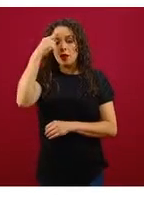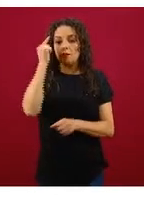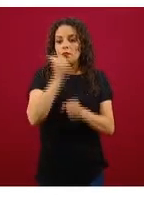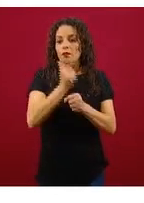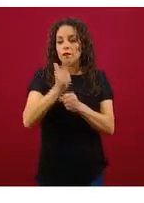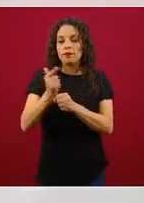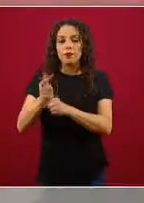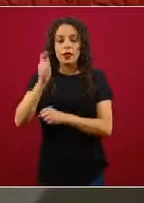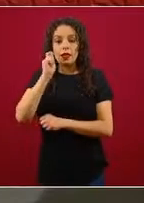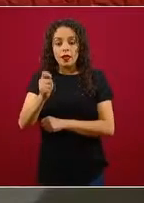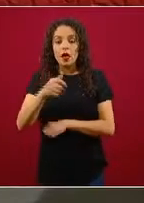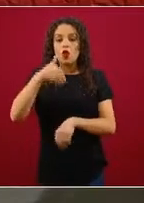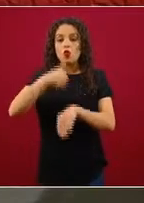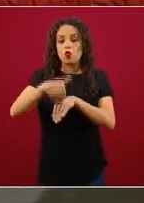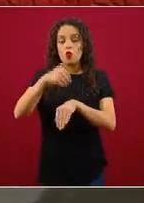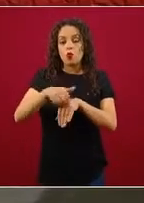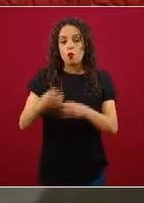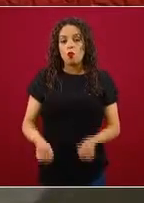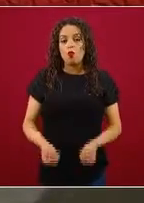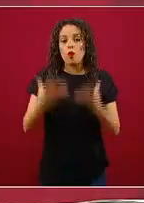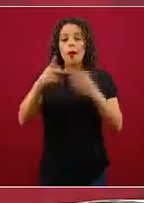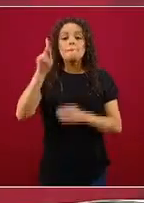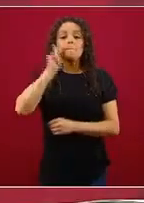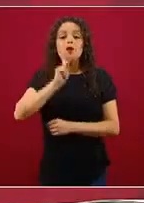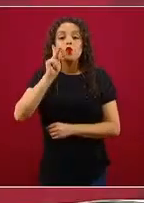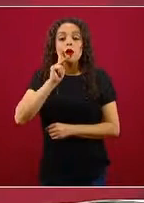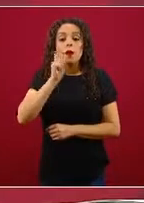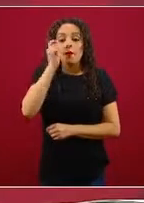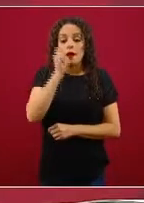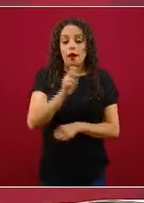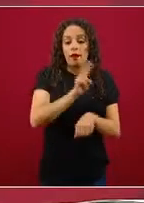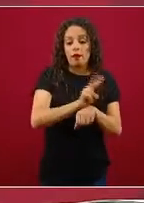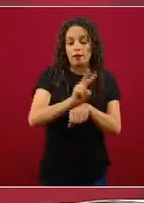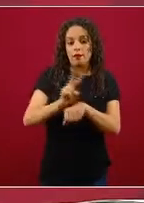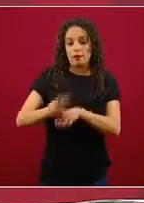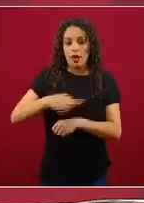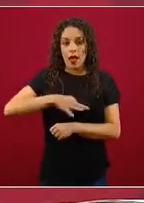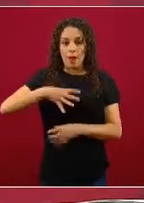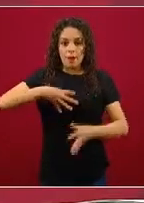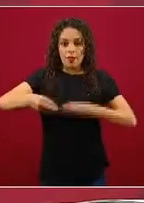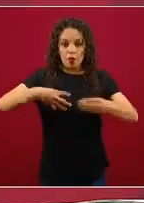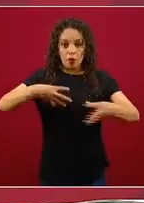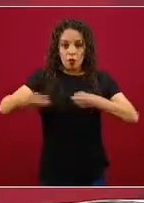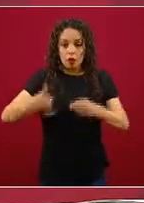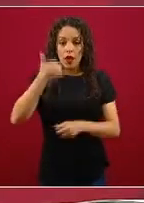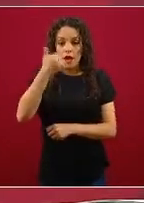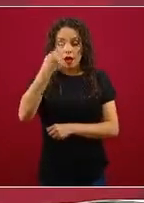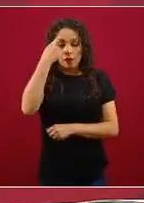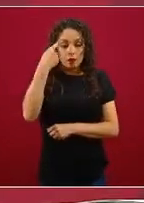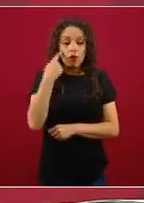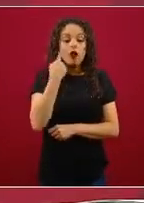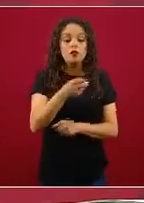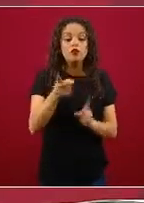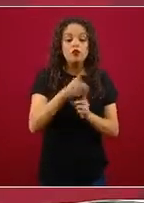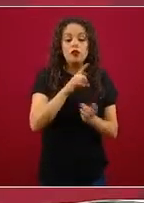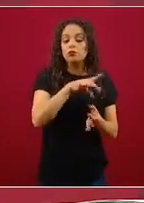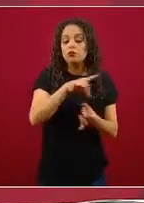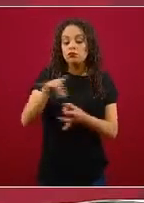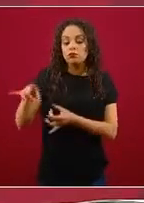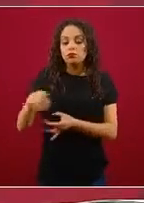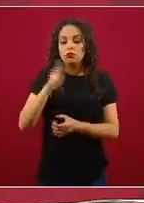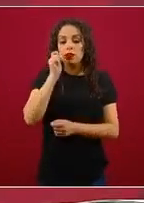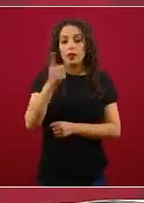el número de pruebas que tiene la lógica de vigilancia epidemiológica, pero también de intensificación de rastreo en los